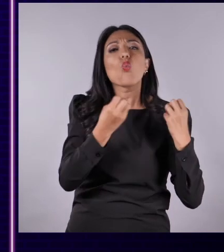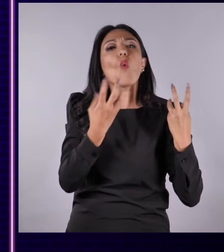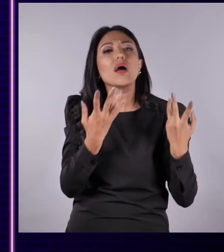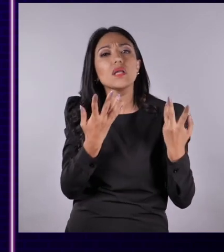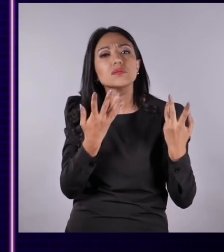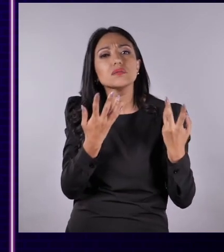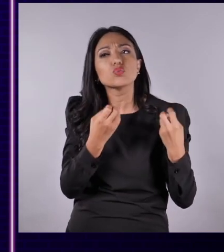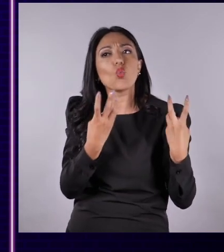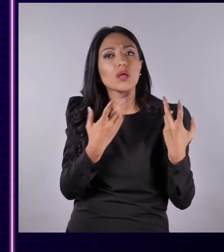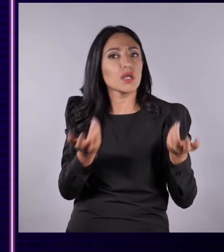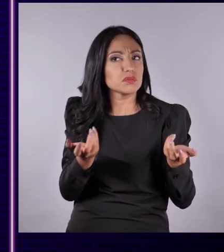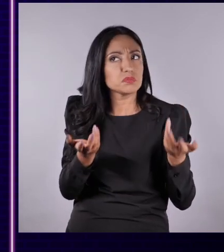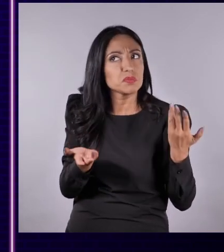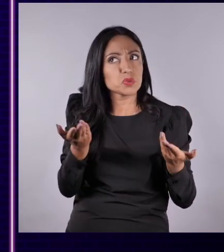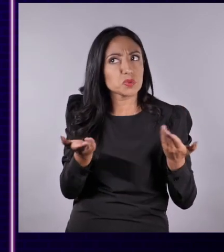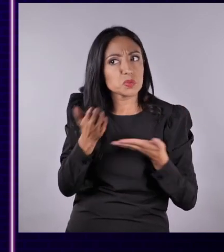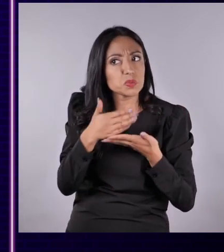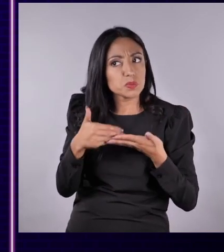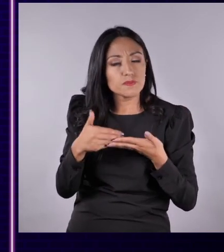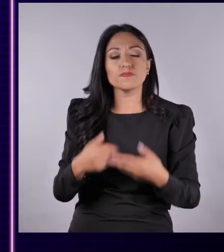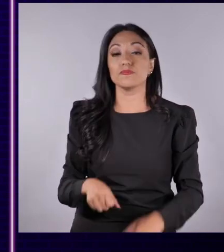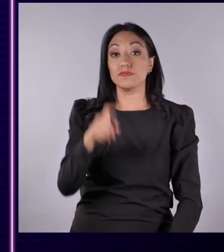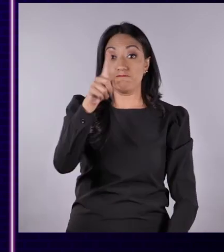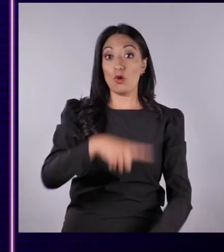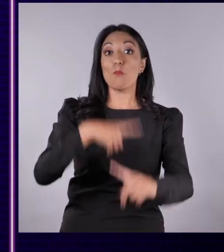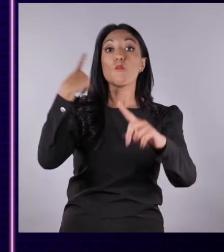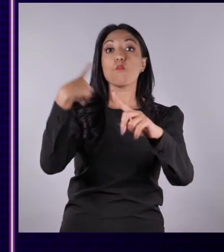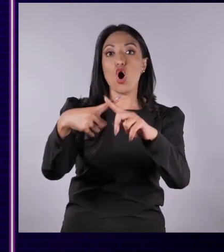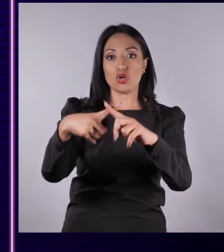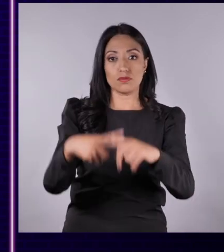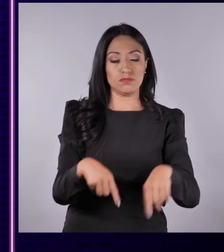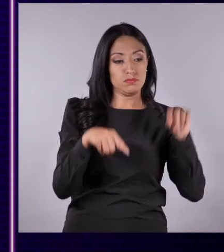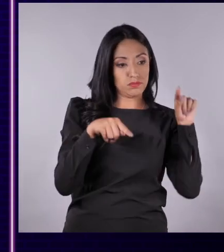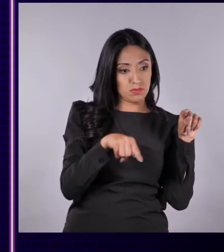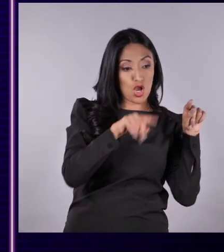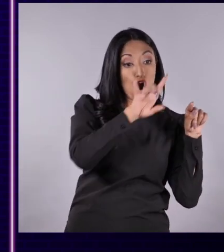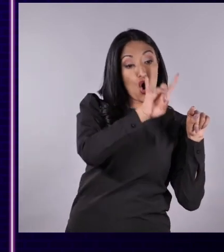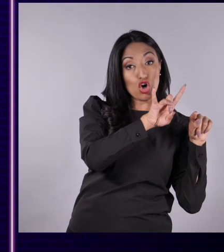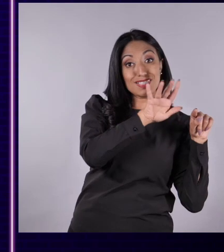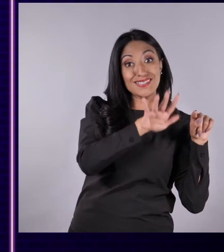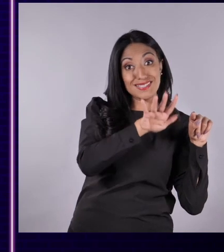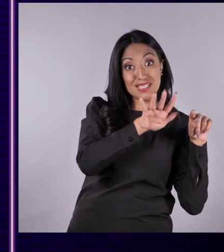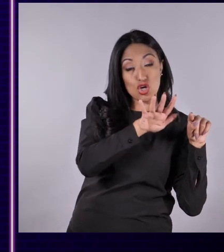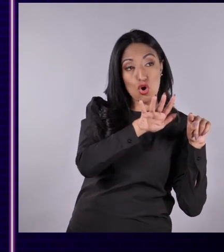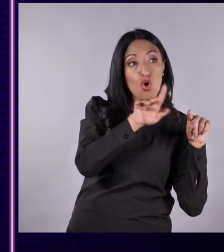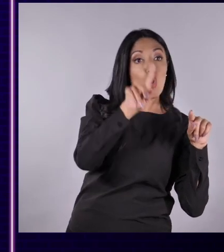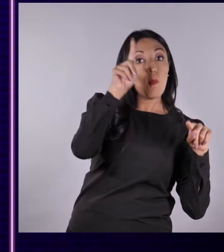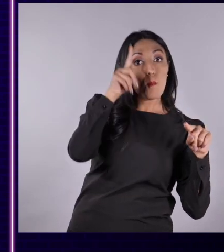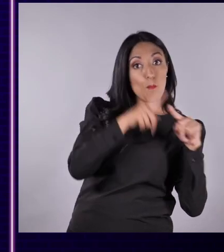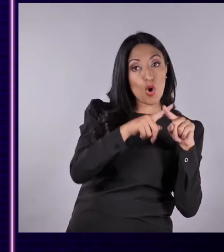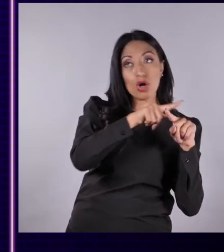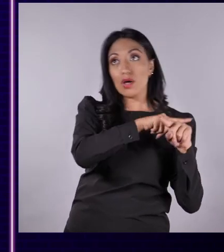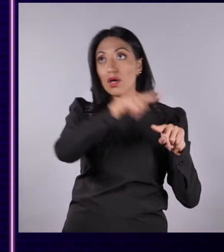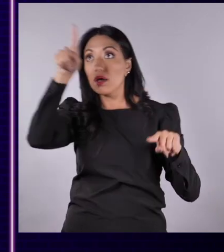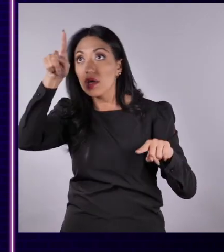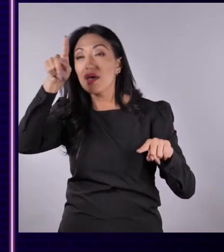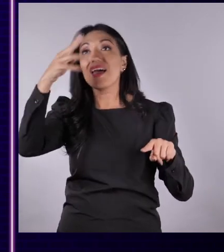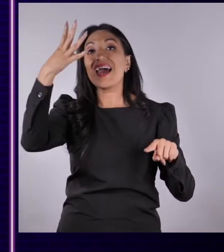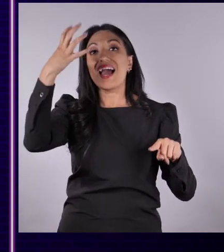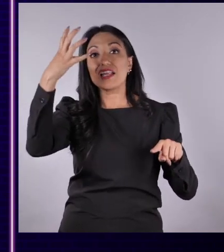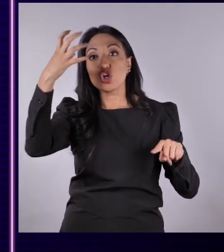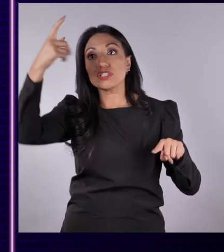¿cuántas personas serán? Hacemos la siguiente multiplicación. 85,6 por